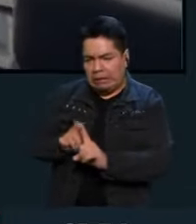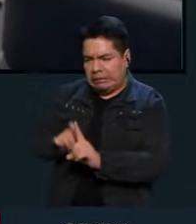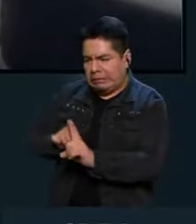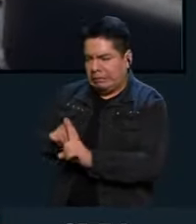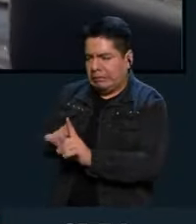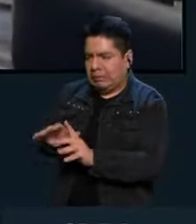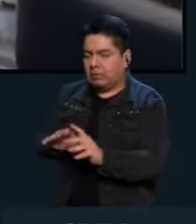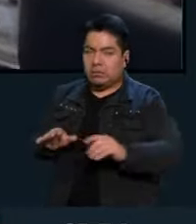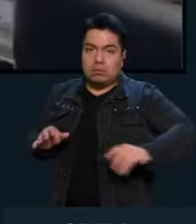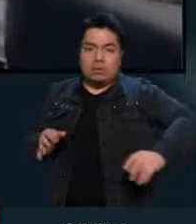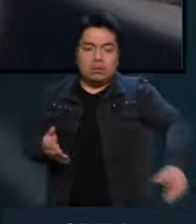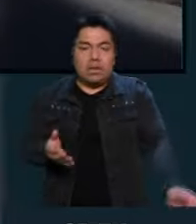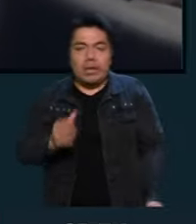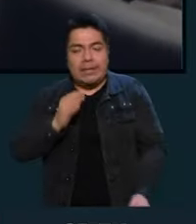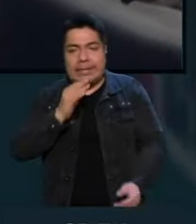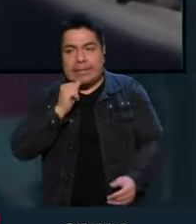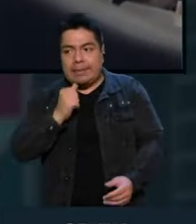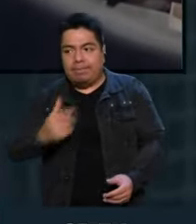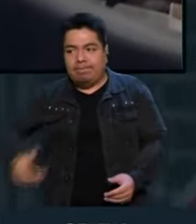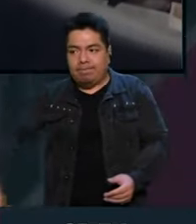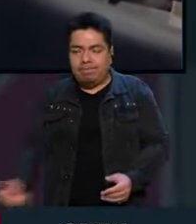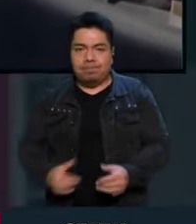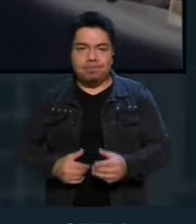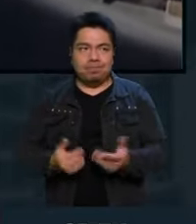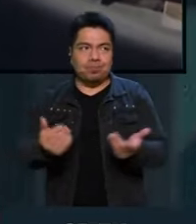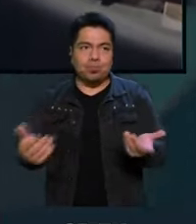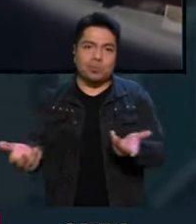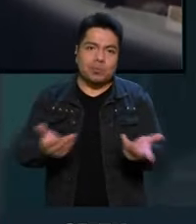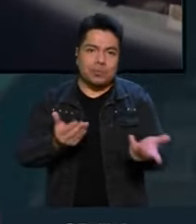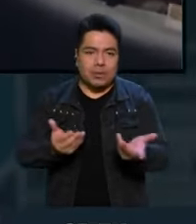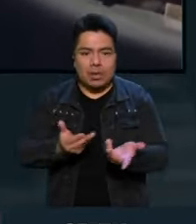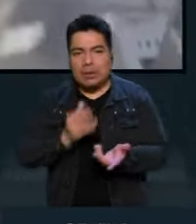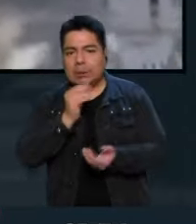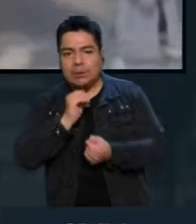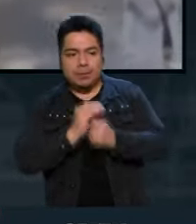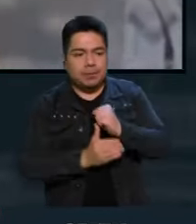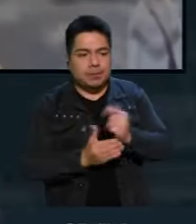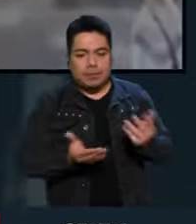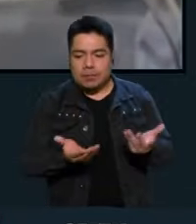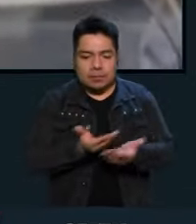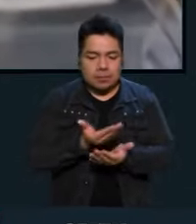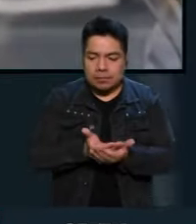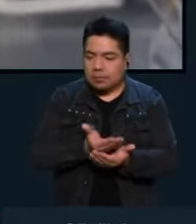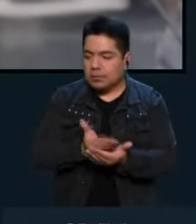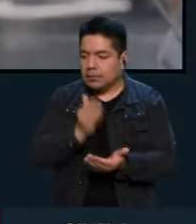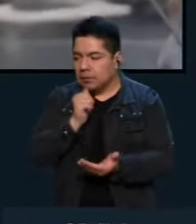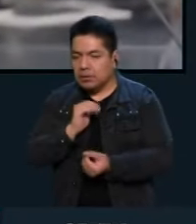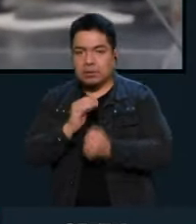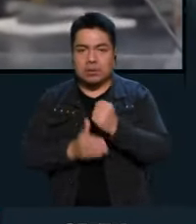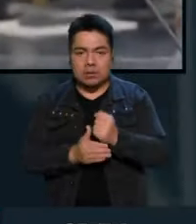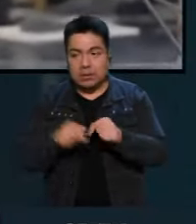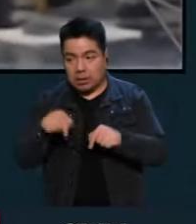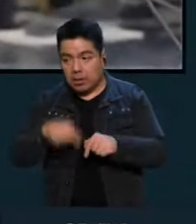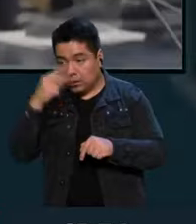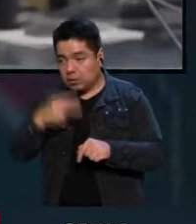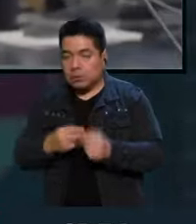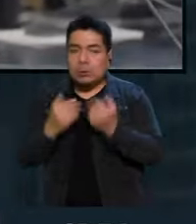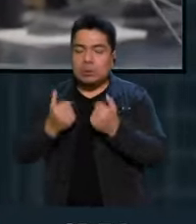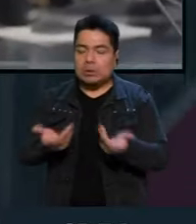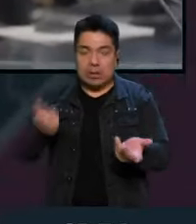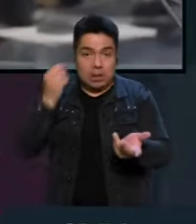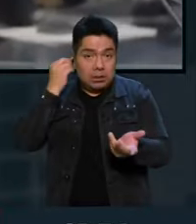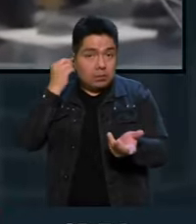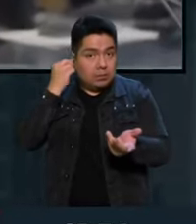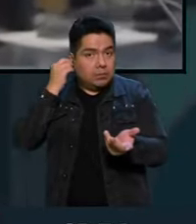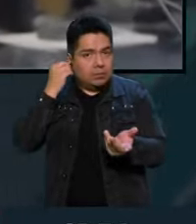un caso que no puede tener una conclusión dentro de la realidad en el país en